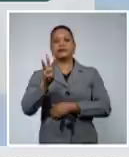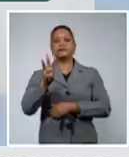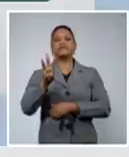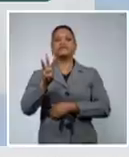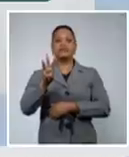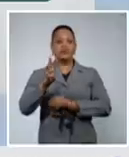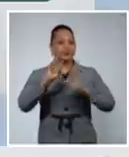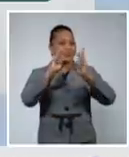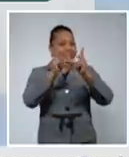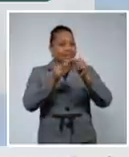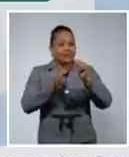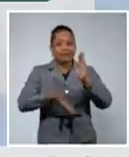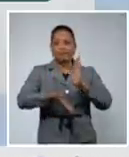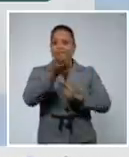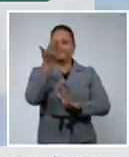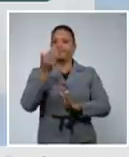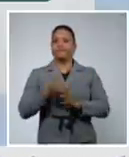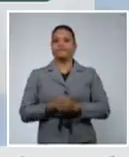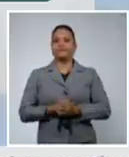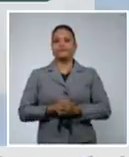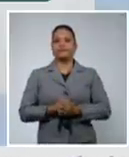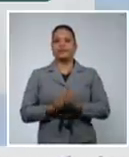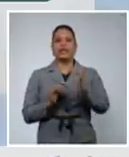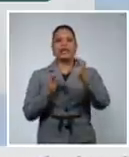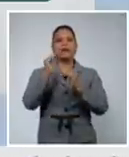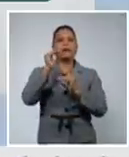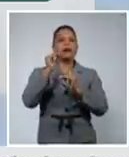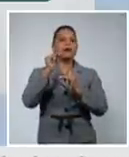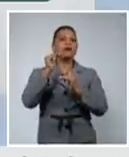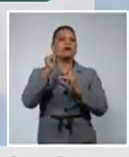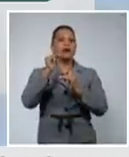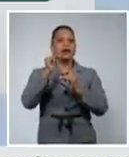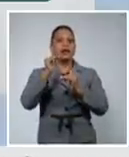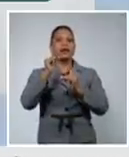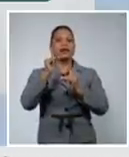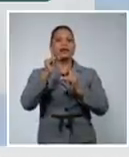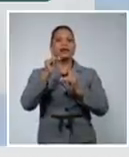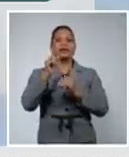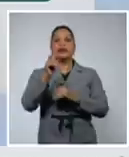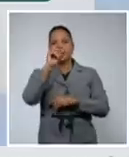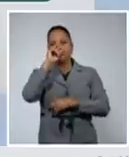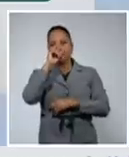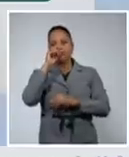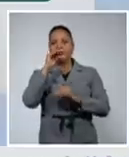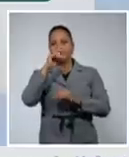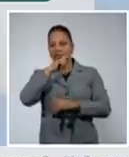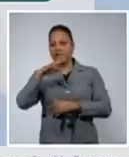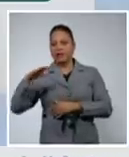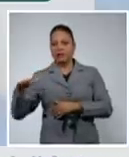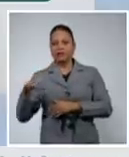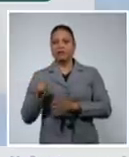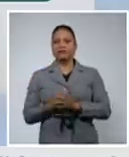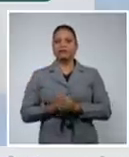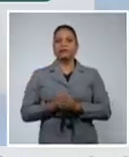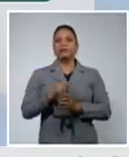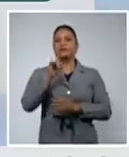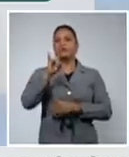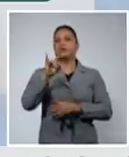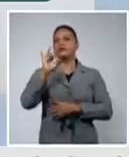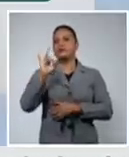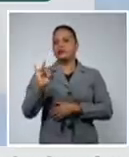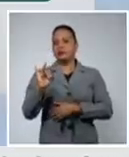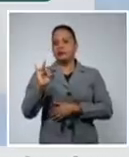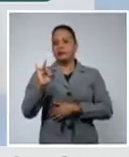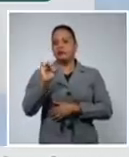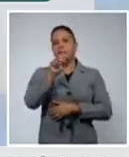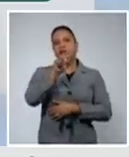cifra elevada más elevado todavía el de edades pediátricas 97 es el 12